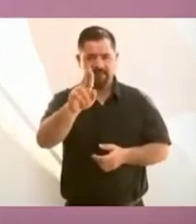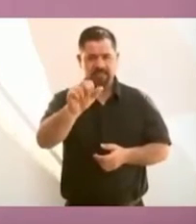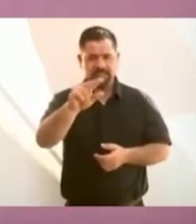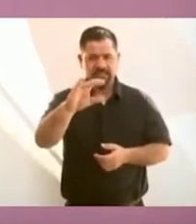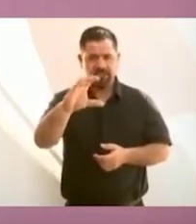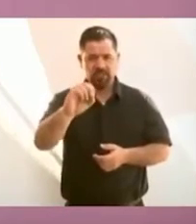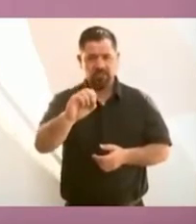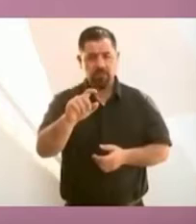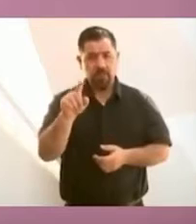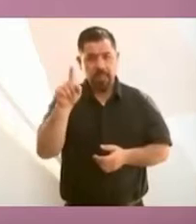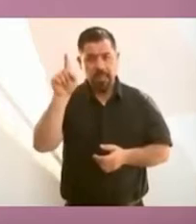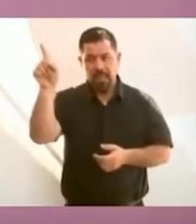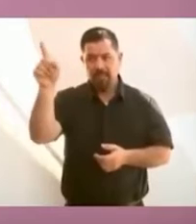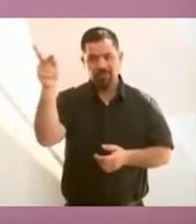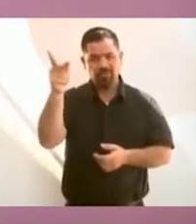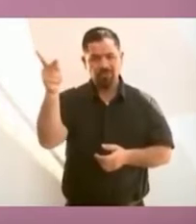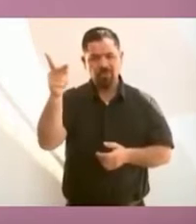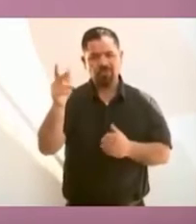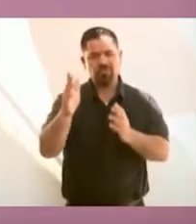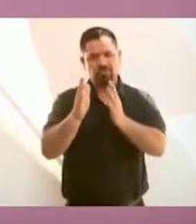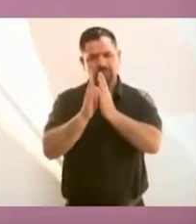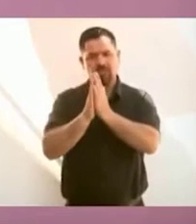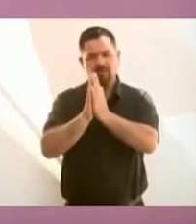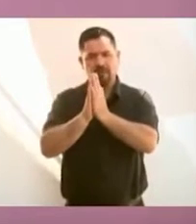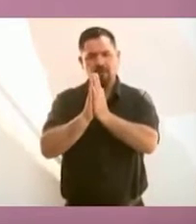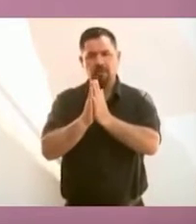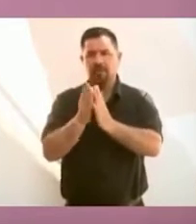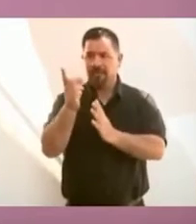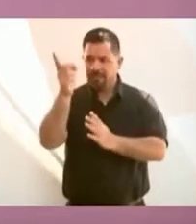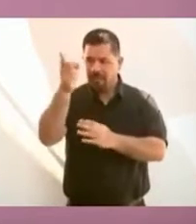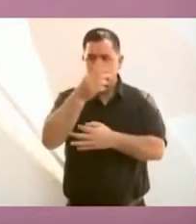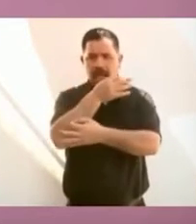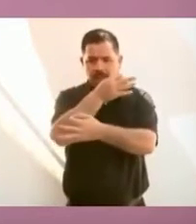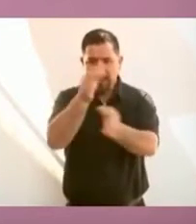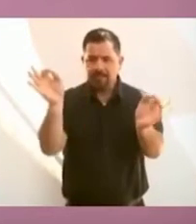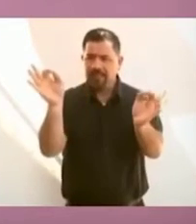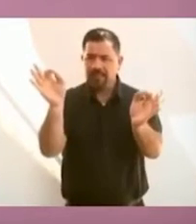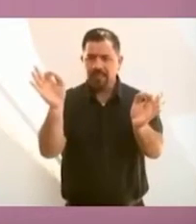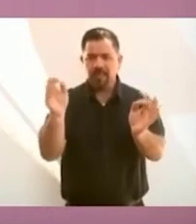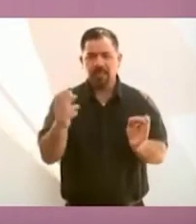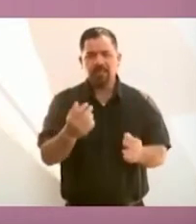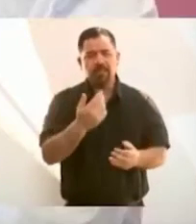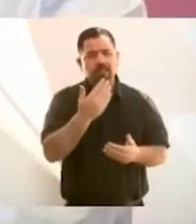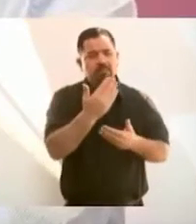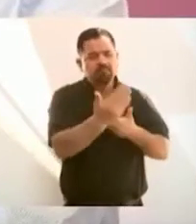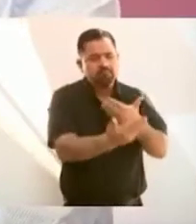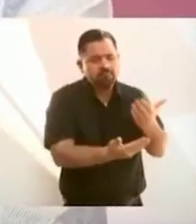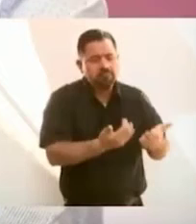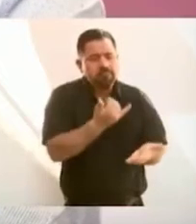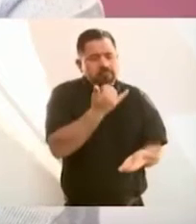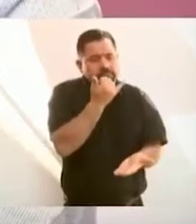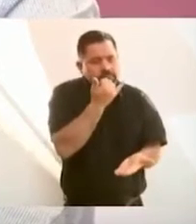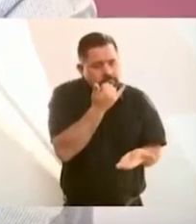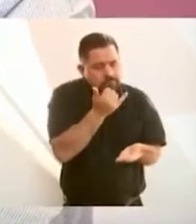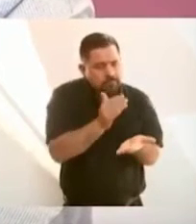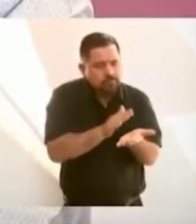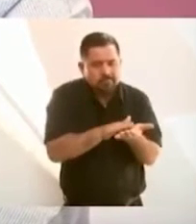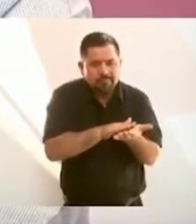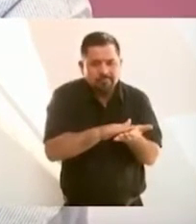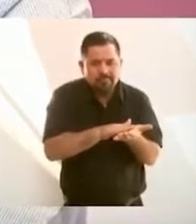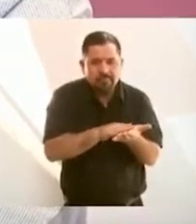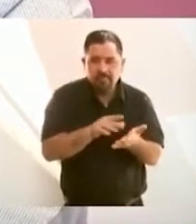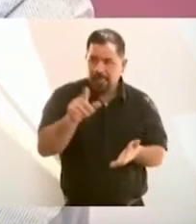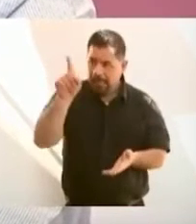para ofrecer una disculpa a